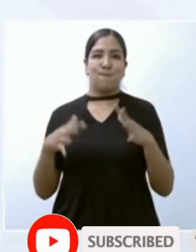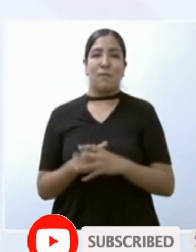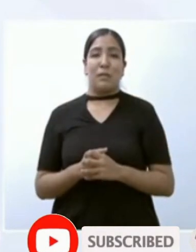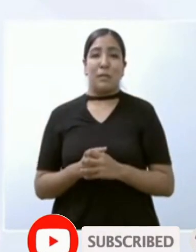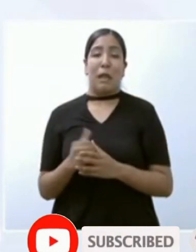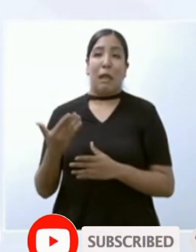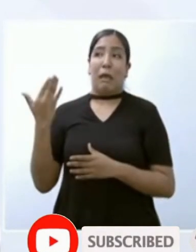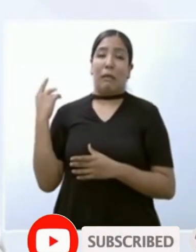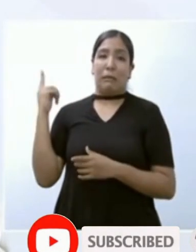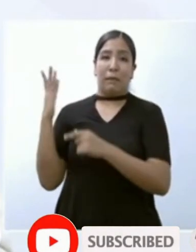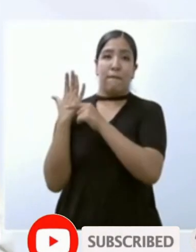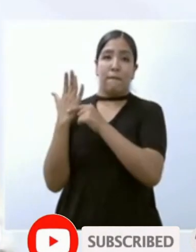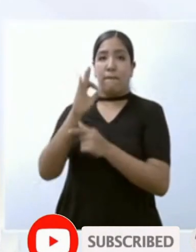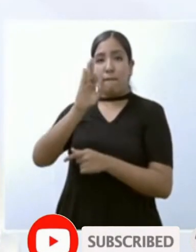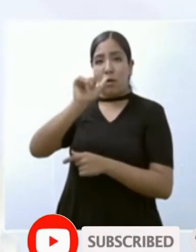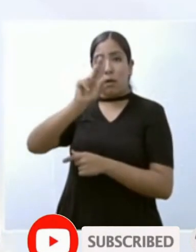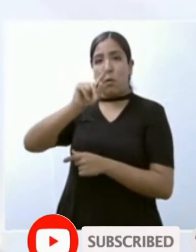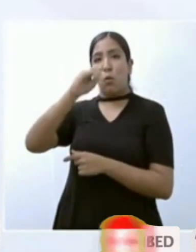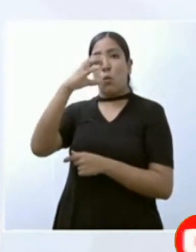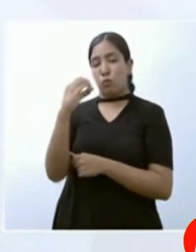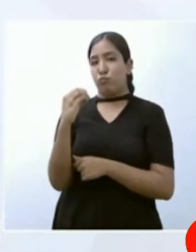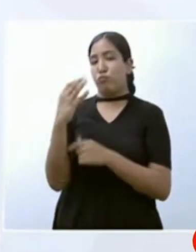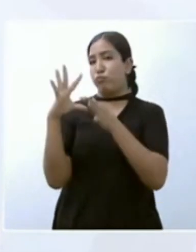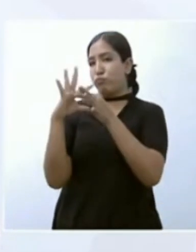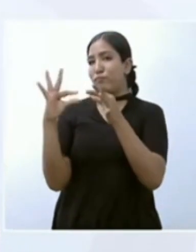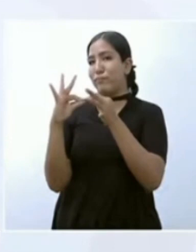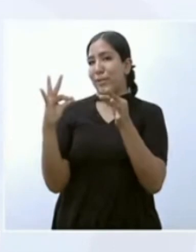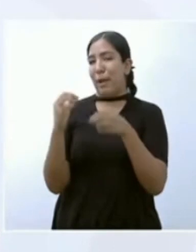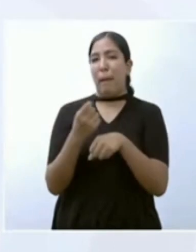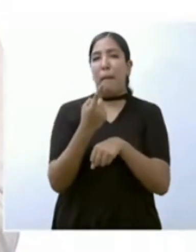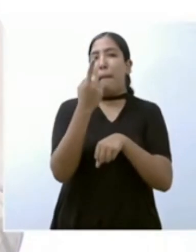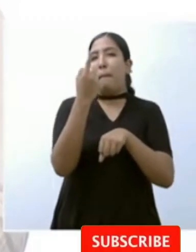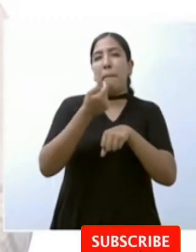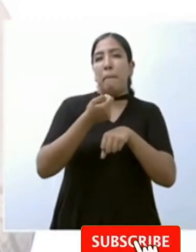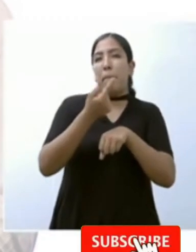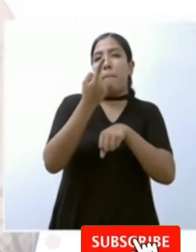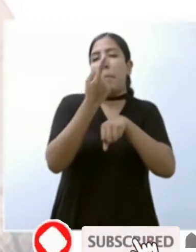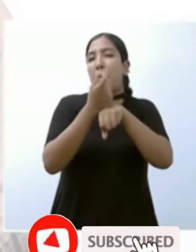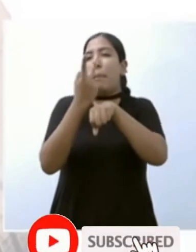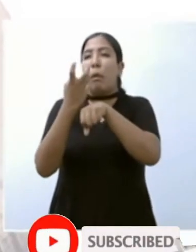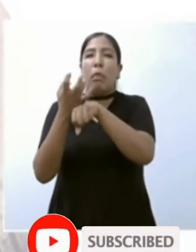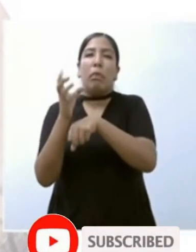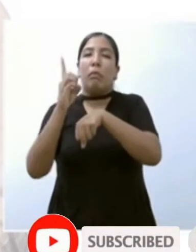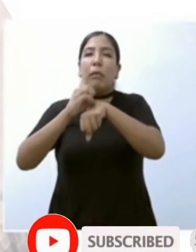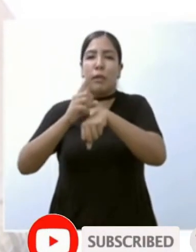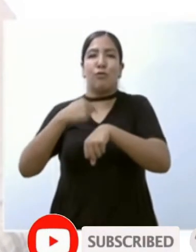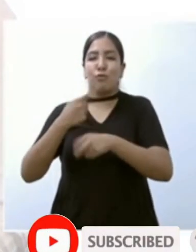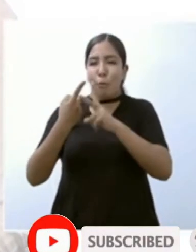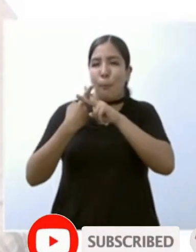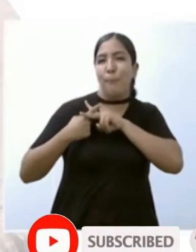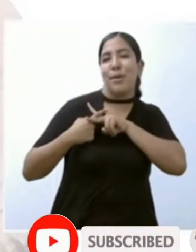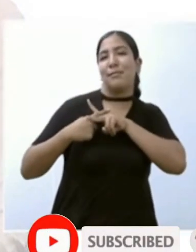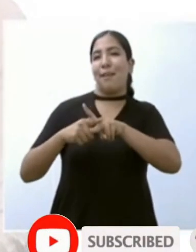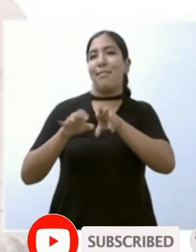los primeros días de mi gobierno nos entrevistamos en Palacio